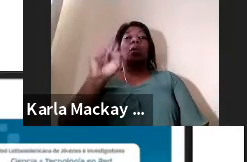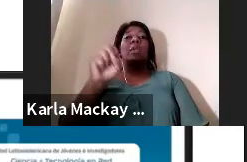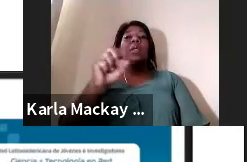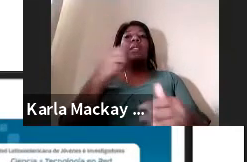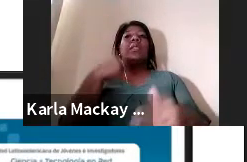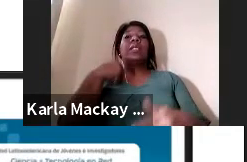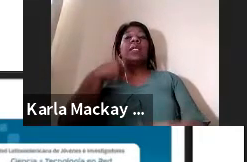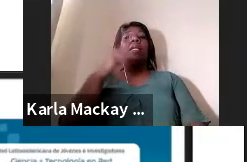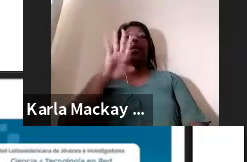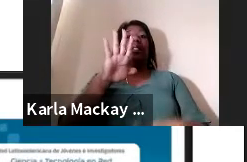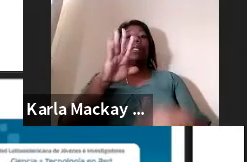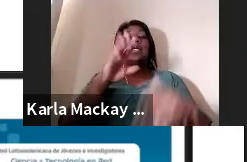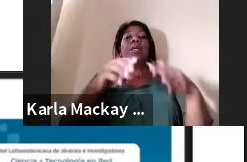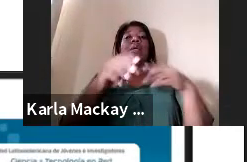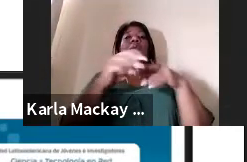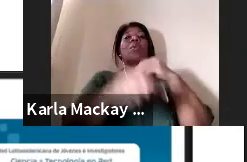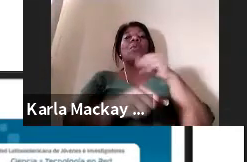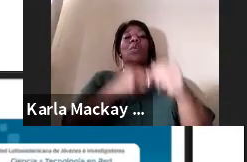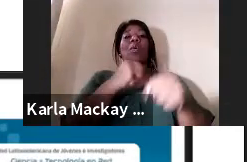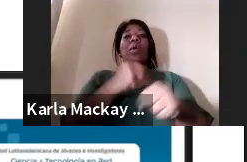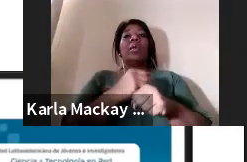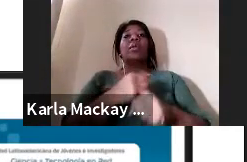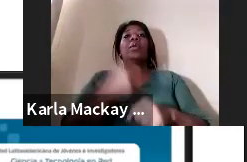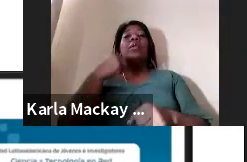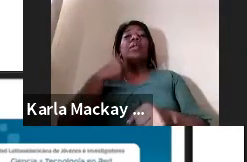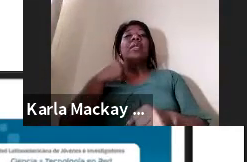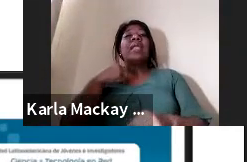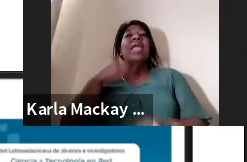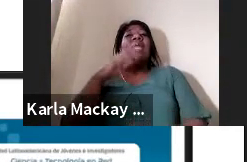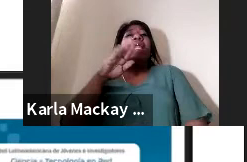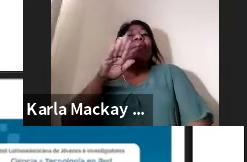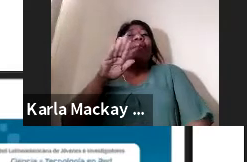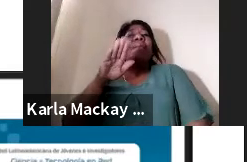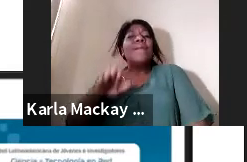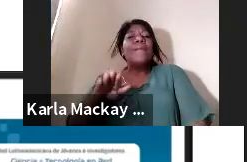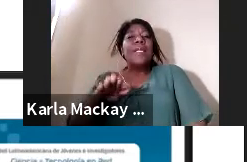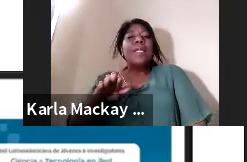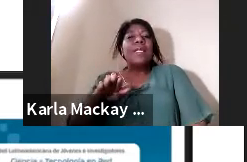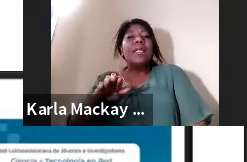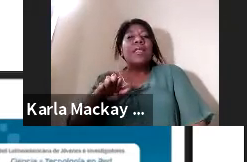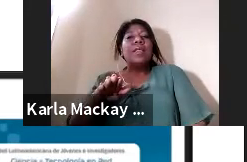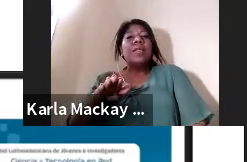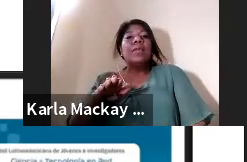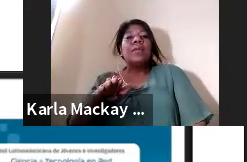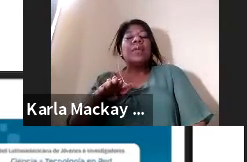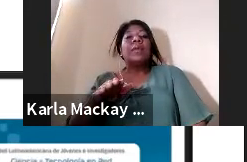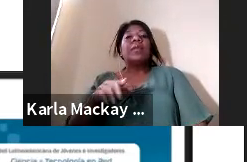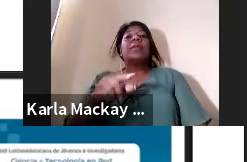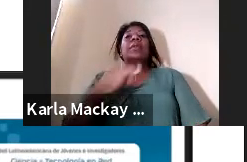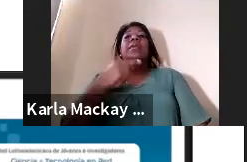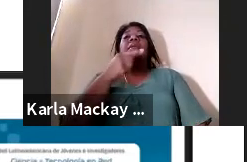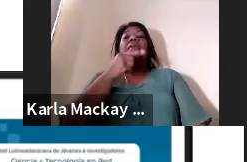el investigador de más corta edad que tenemos en la red clasera y él